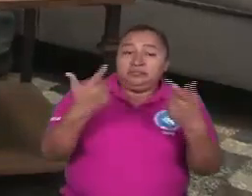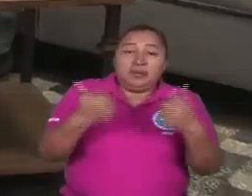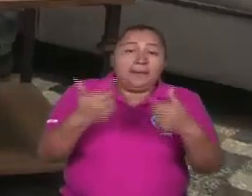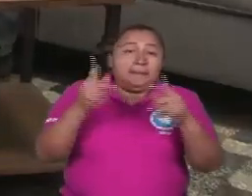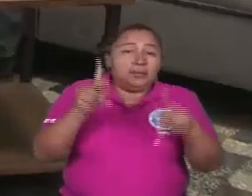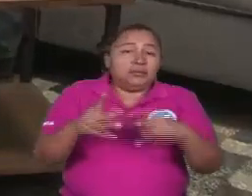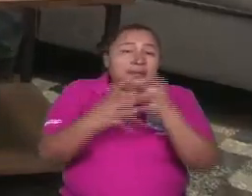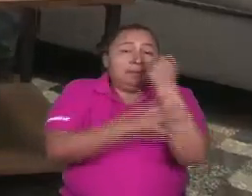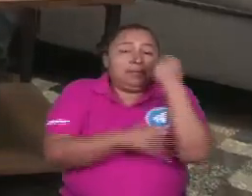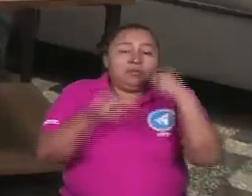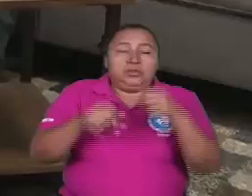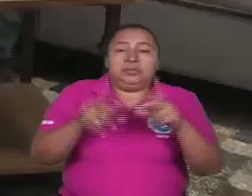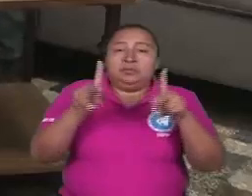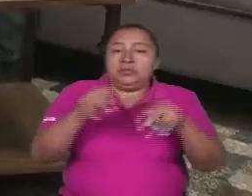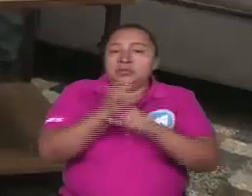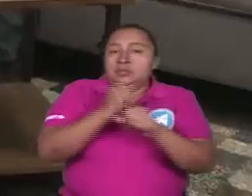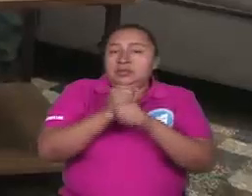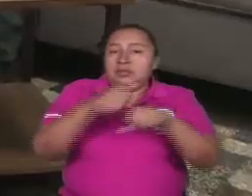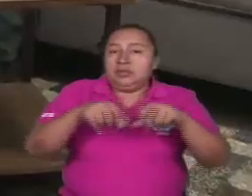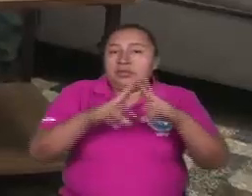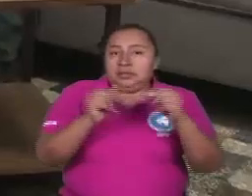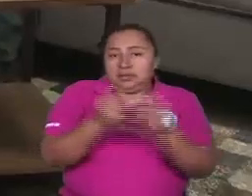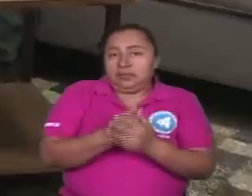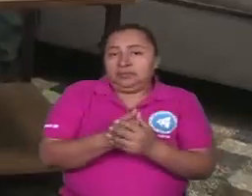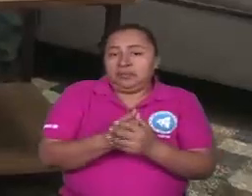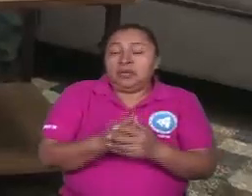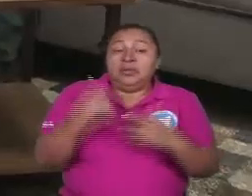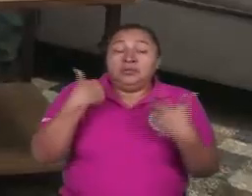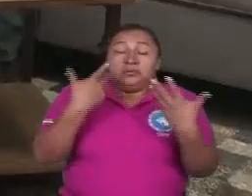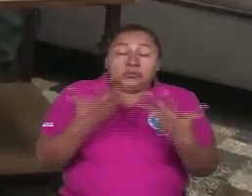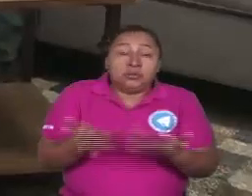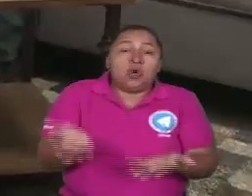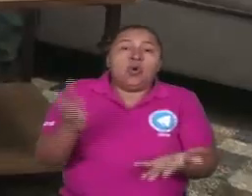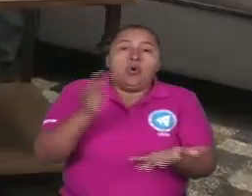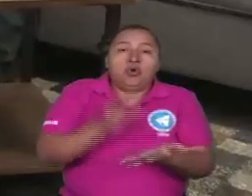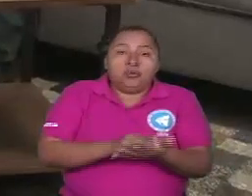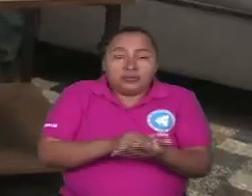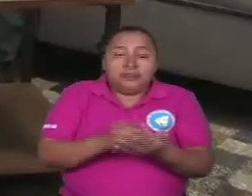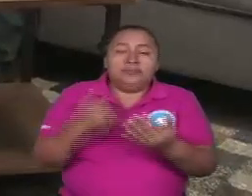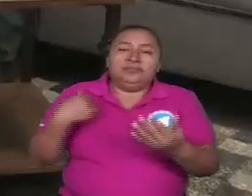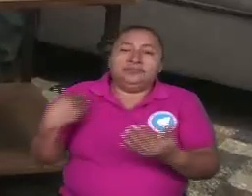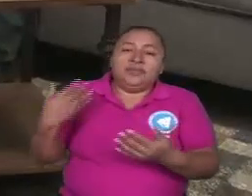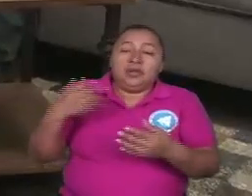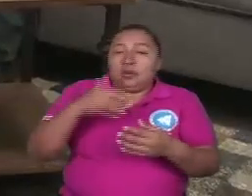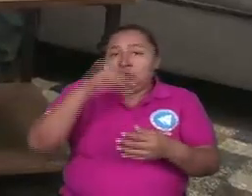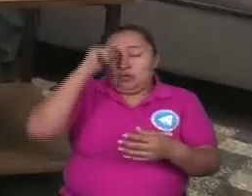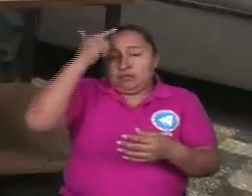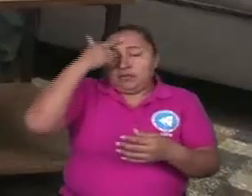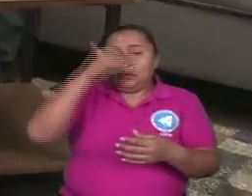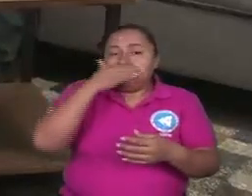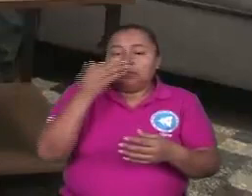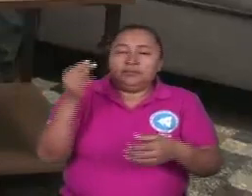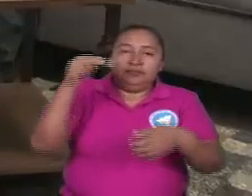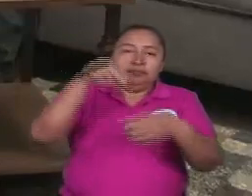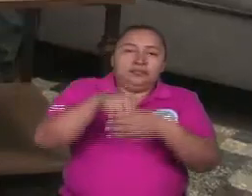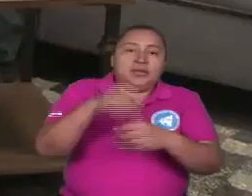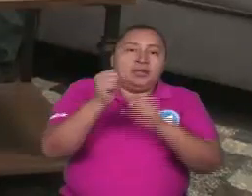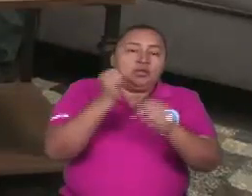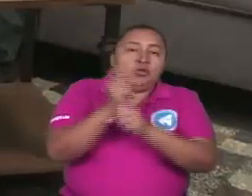los trabajadores. Entonces, al agarrar de nuevo o regresar el gobierno sandinista, en el 2007,